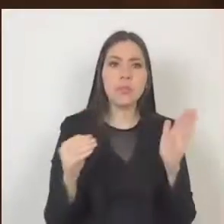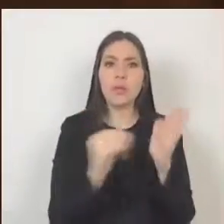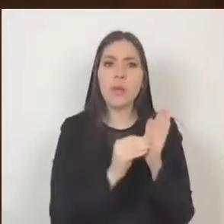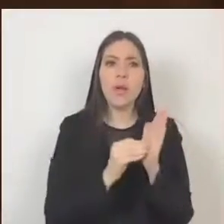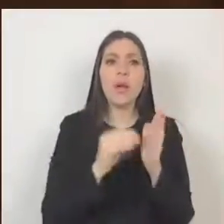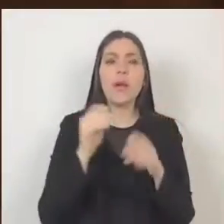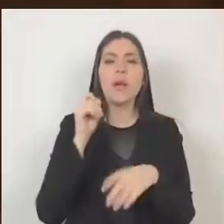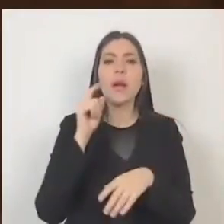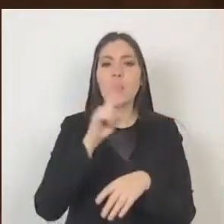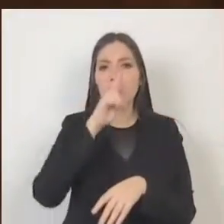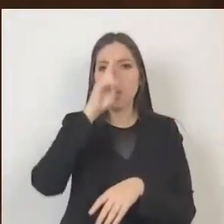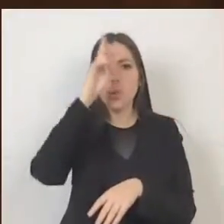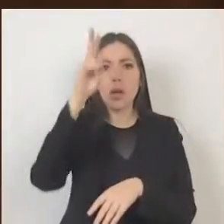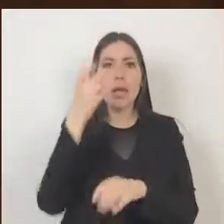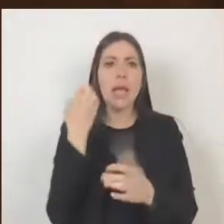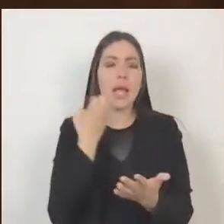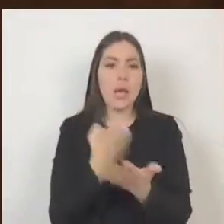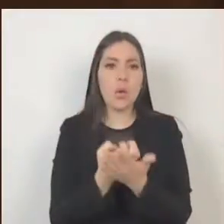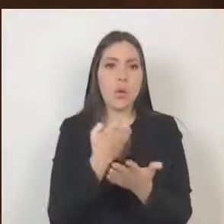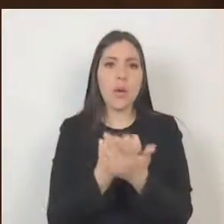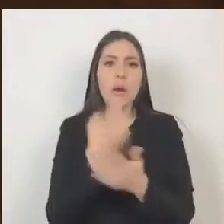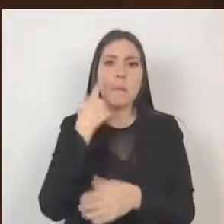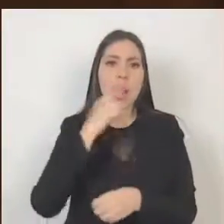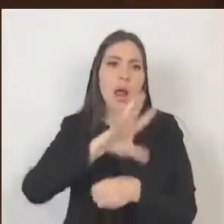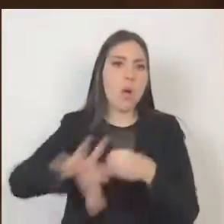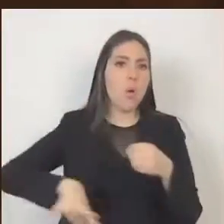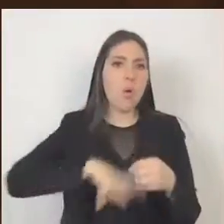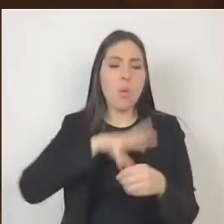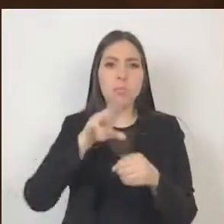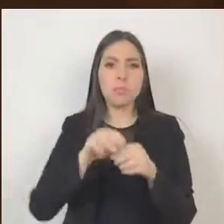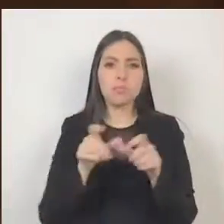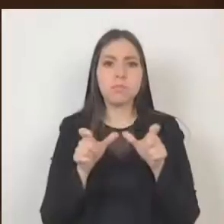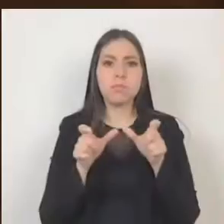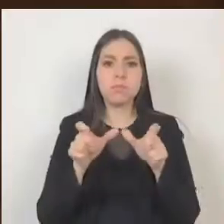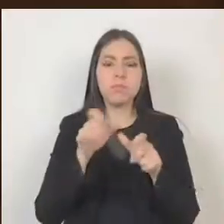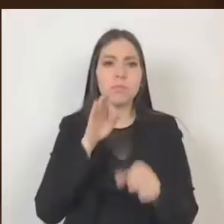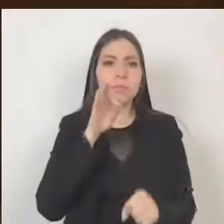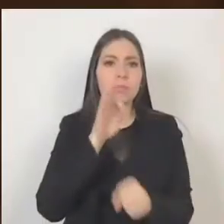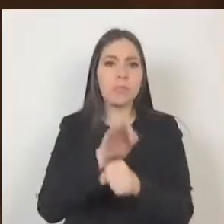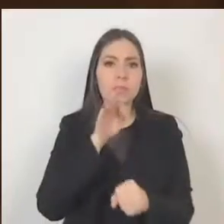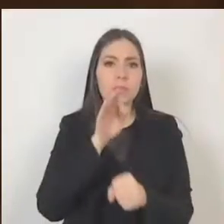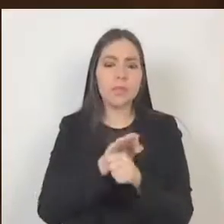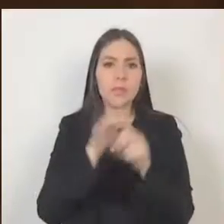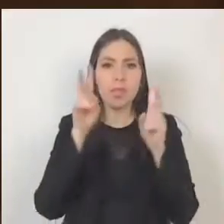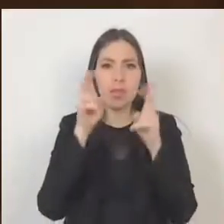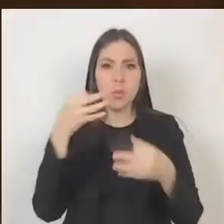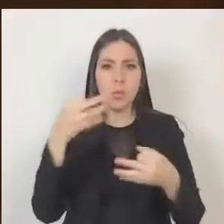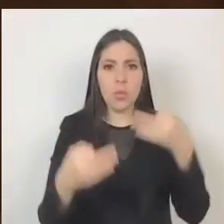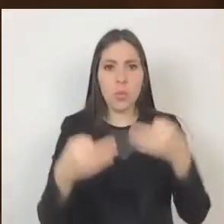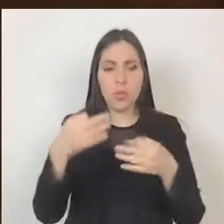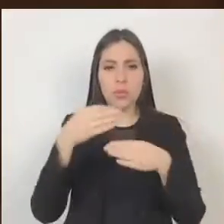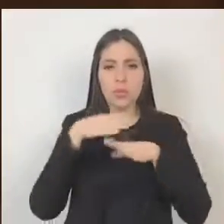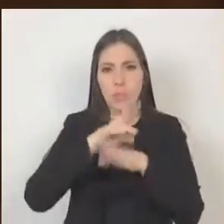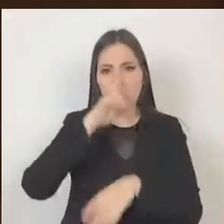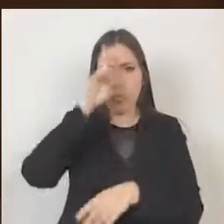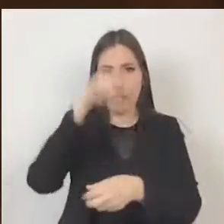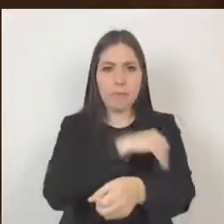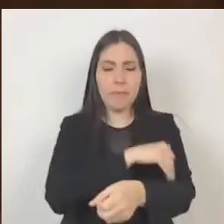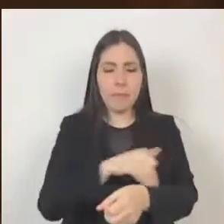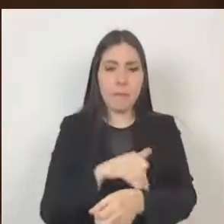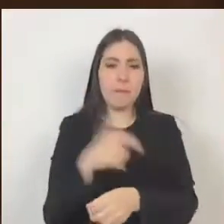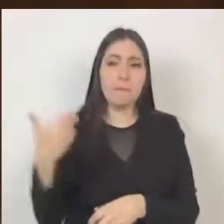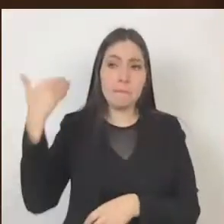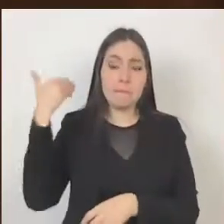ampliar el marco jurídico protector en esta materia. Las argumentaciones anteriores permiten demostrar